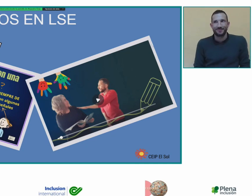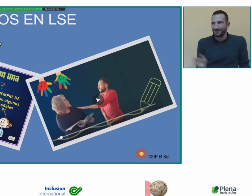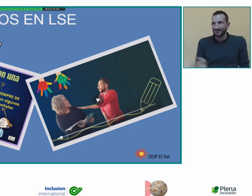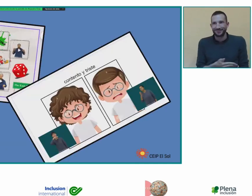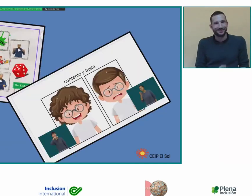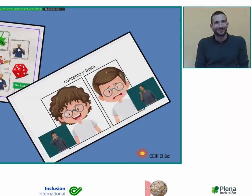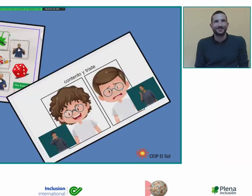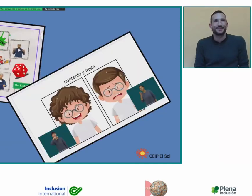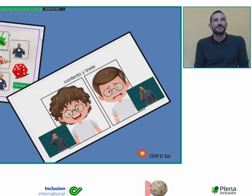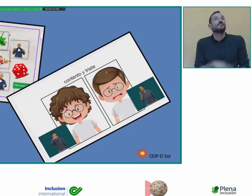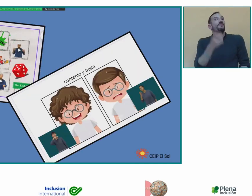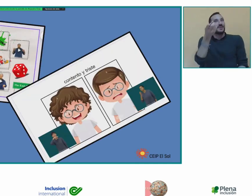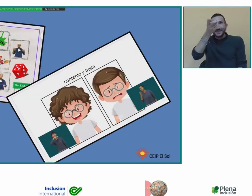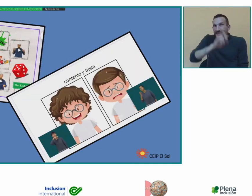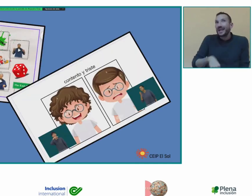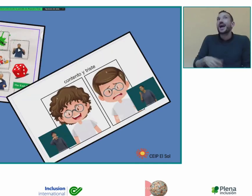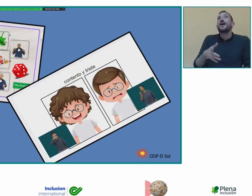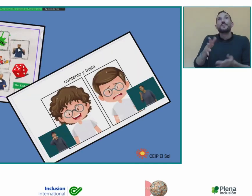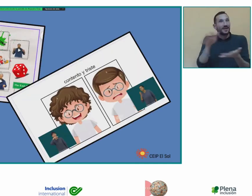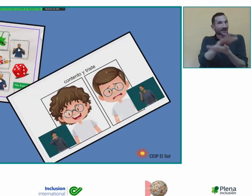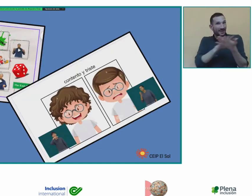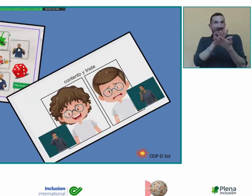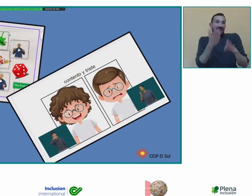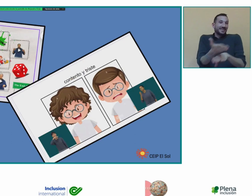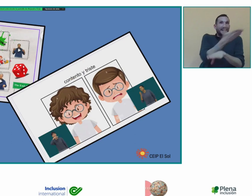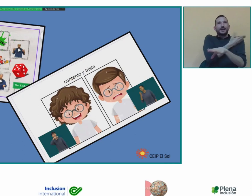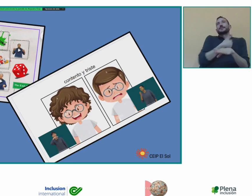lingüísticas y comunicativas para todos para sordos y oyentes